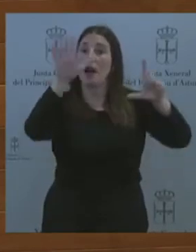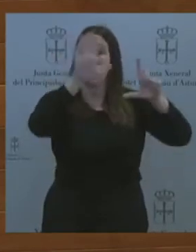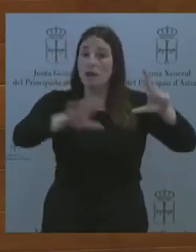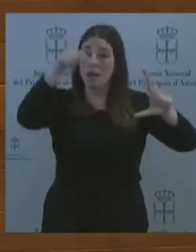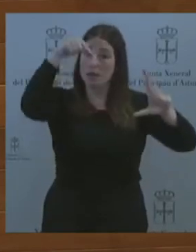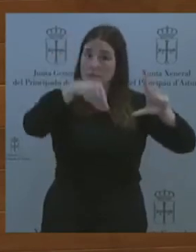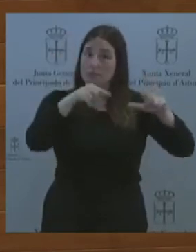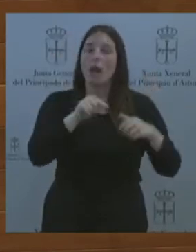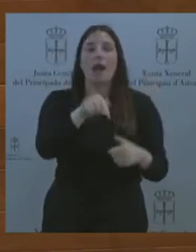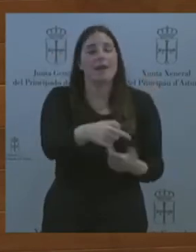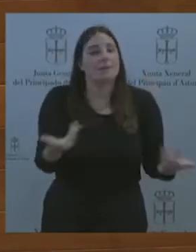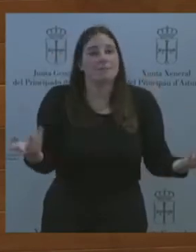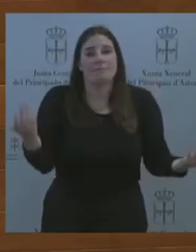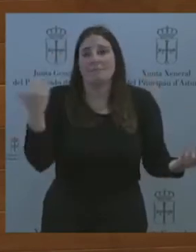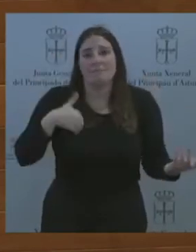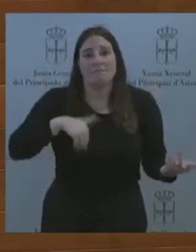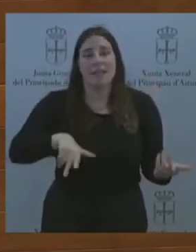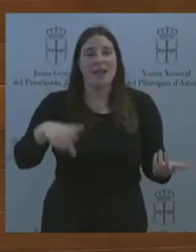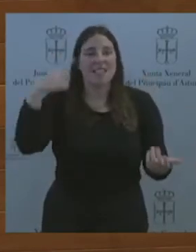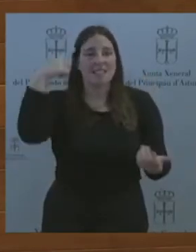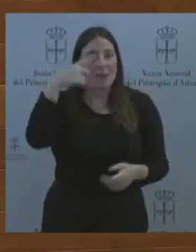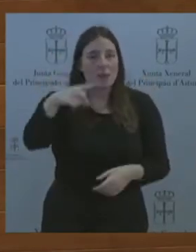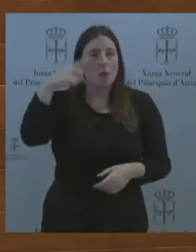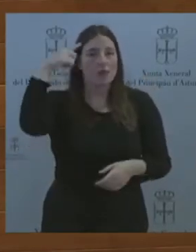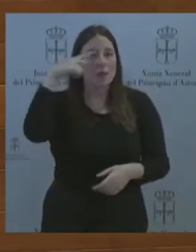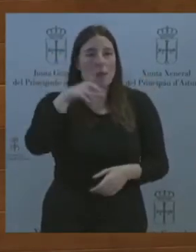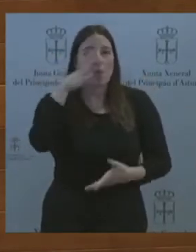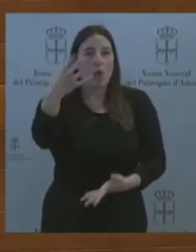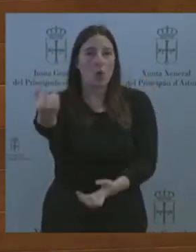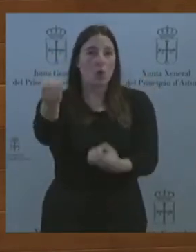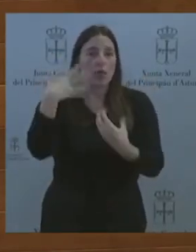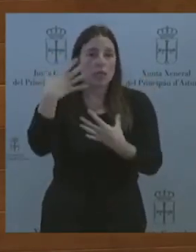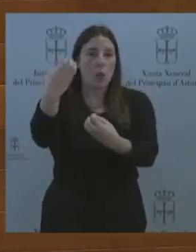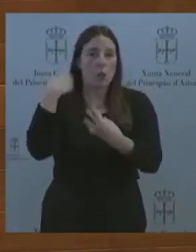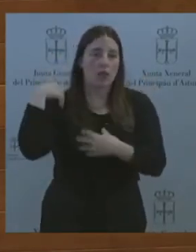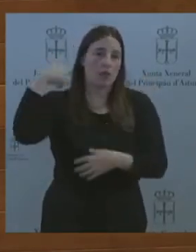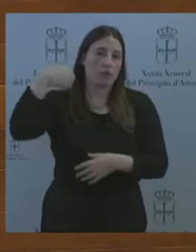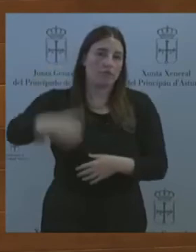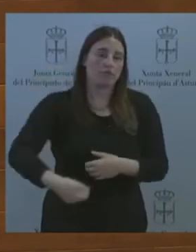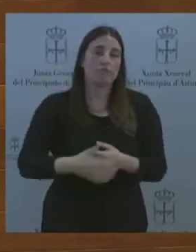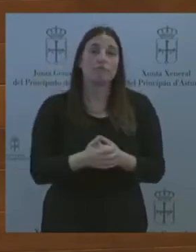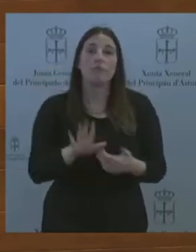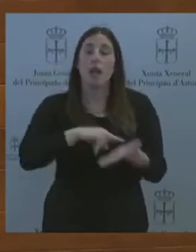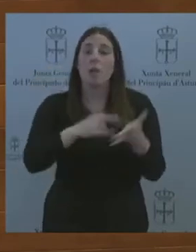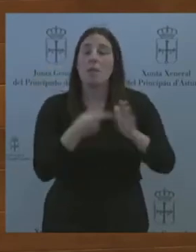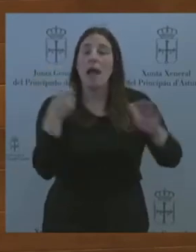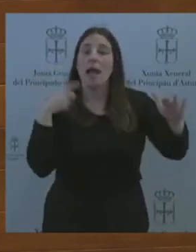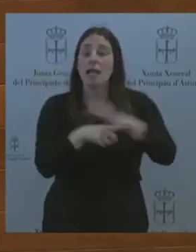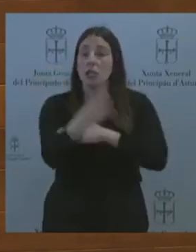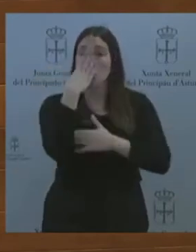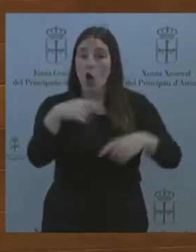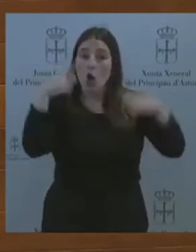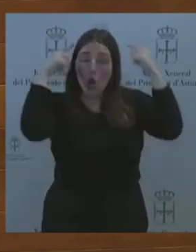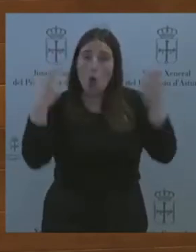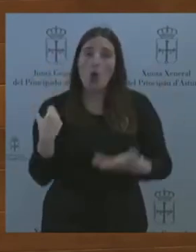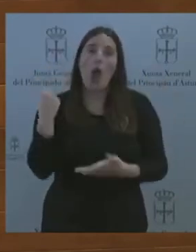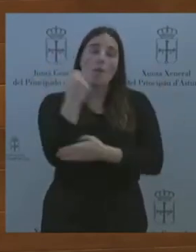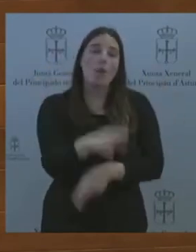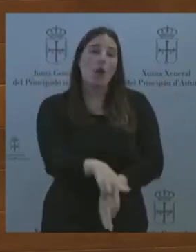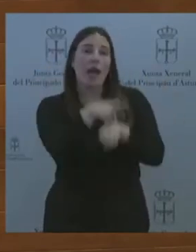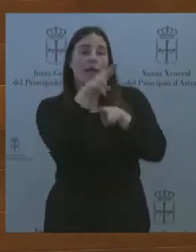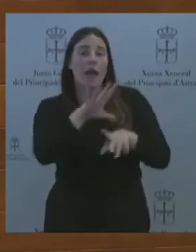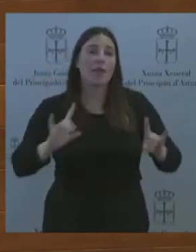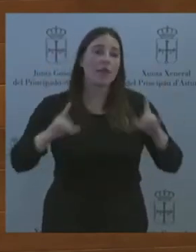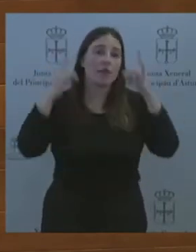cantando ustedes desde hace mucho tiempo. El plan de gestión de lobo, el apoyo a la caza, las infraestructuras o la bonificación del peaje de